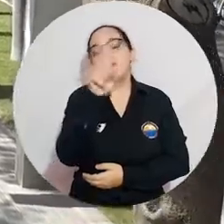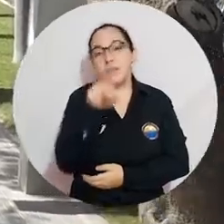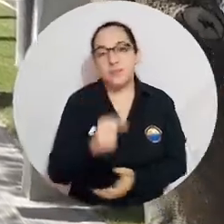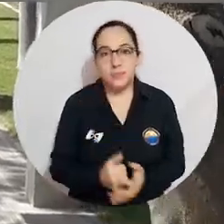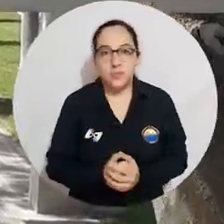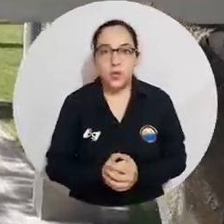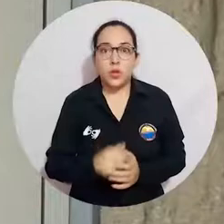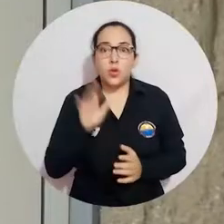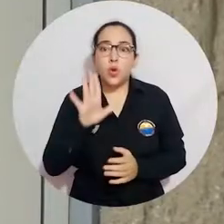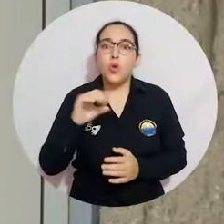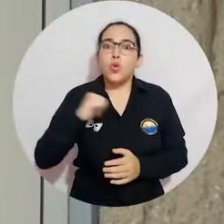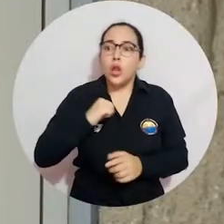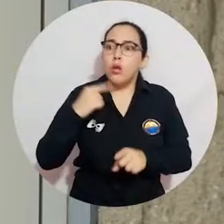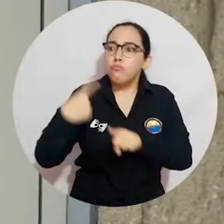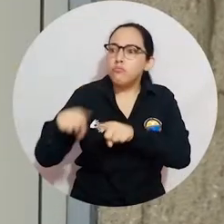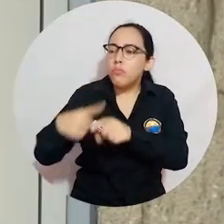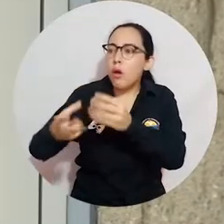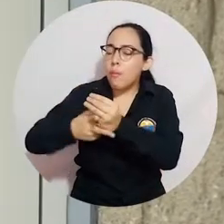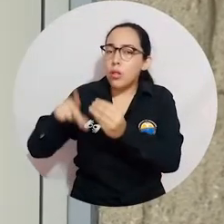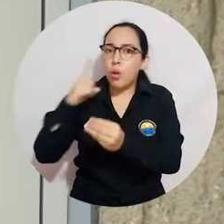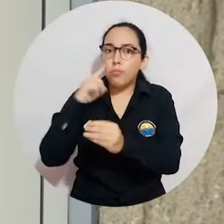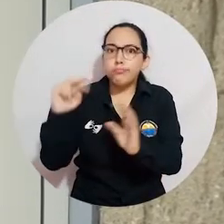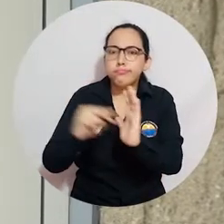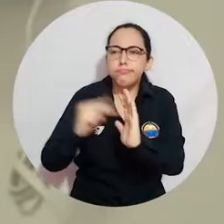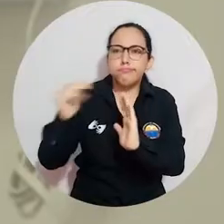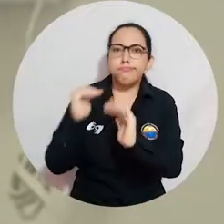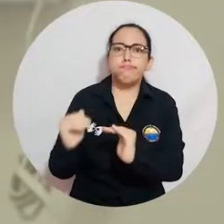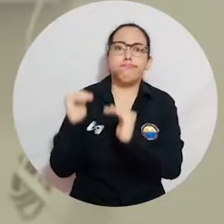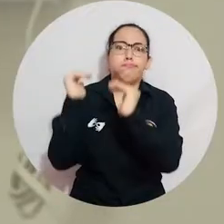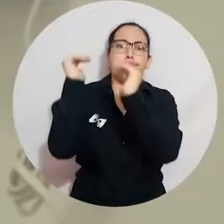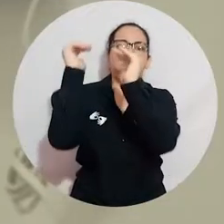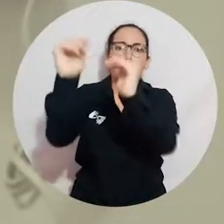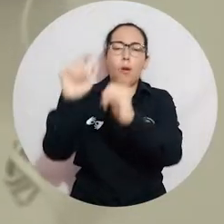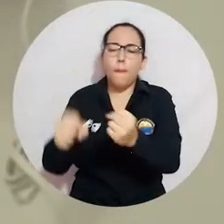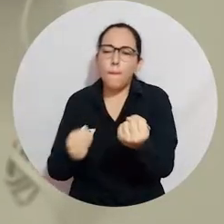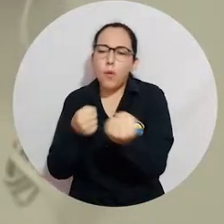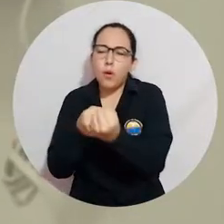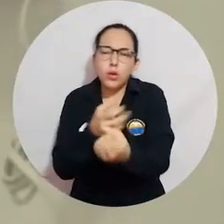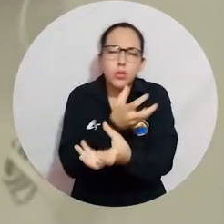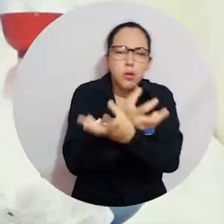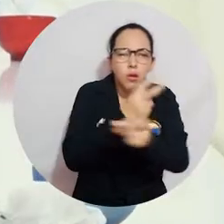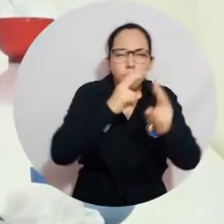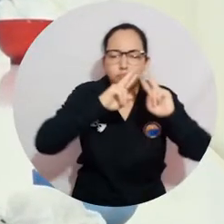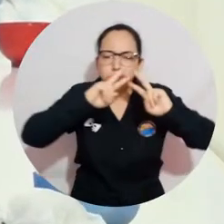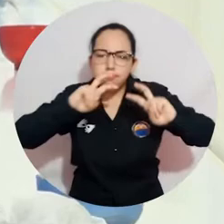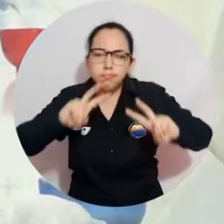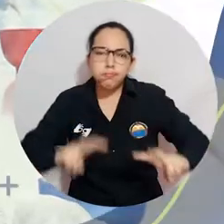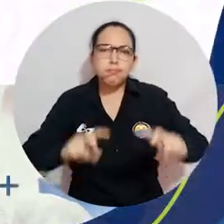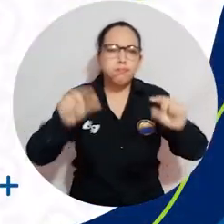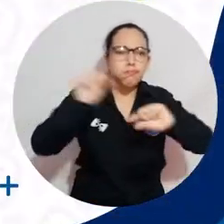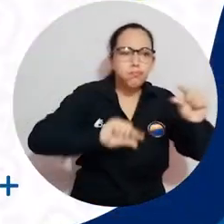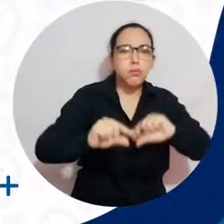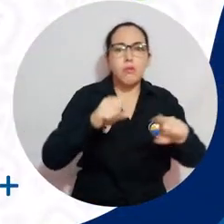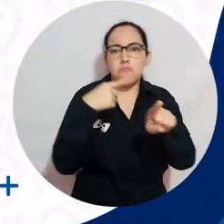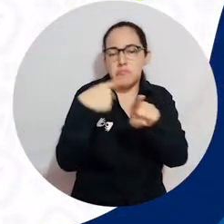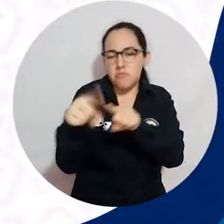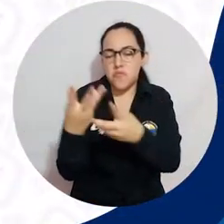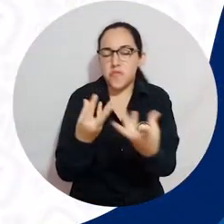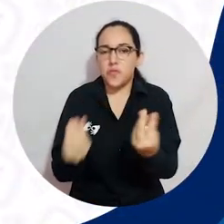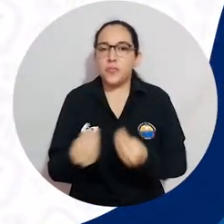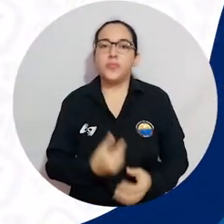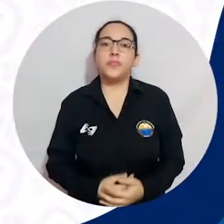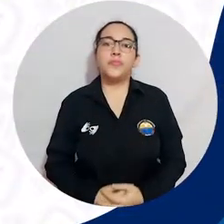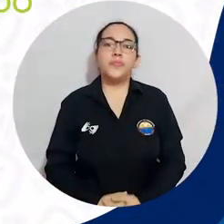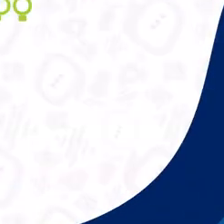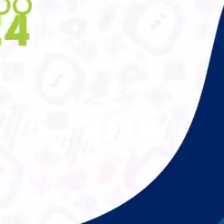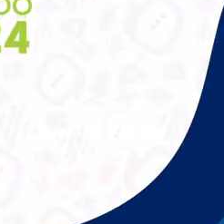Unimagdalena cuenta con mejor dotación y equipos de última tecnología que potenciarán la producción científica y académica de investigadores y semilleristas.